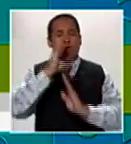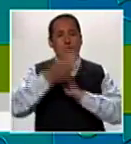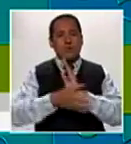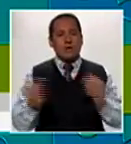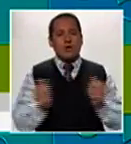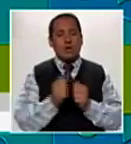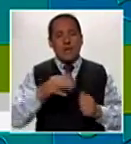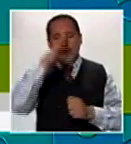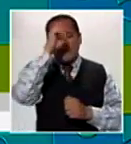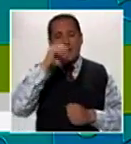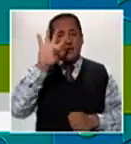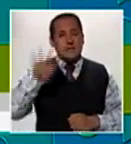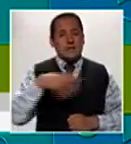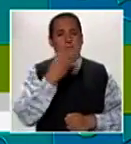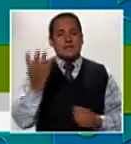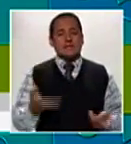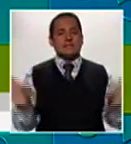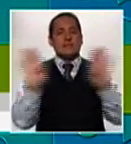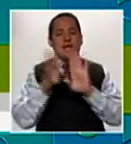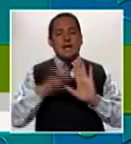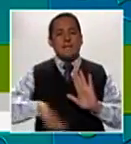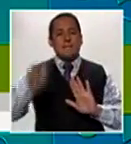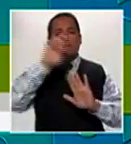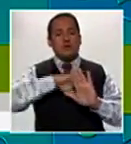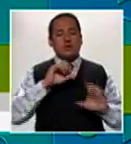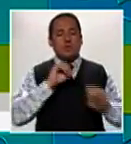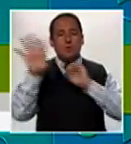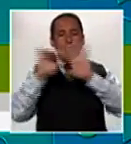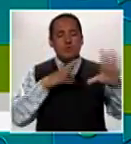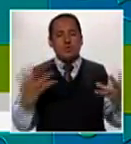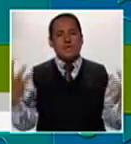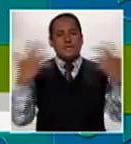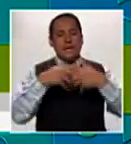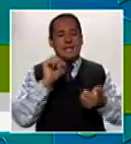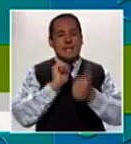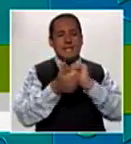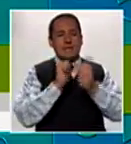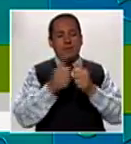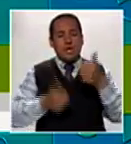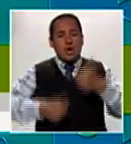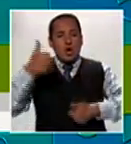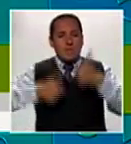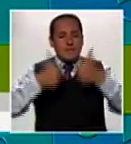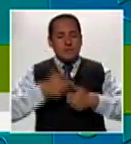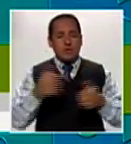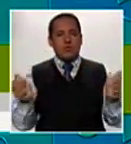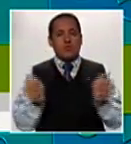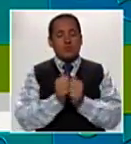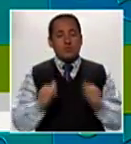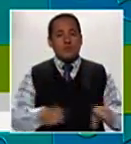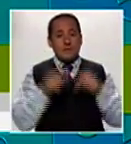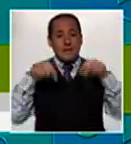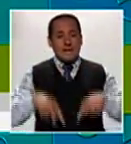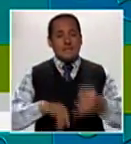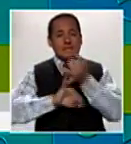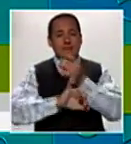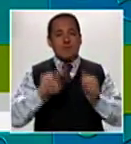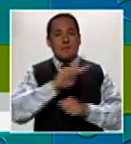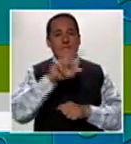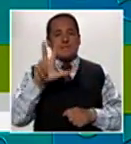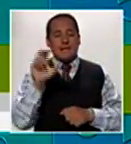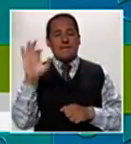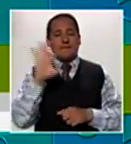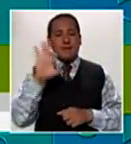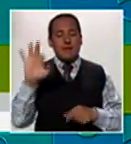Conadis y la Embajada Británica clausuran el proyecto Promoción Integral de Deportes Competitivos Adaptados, este sábado